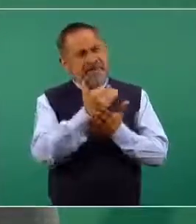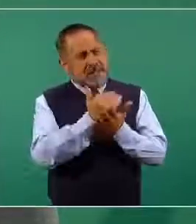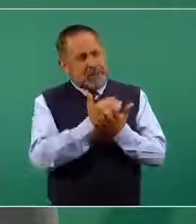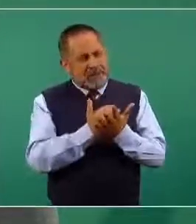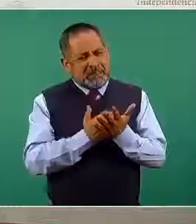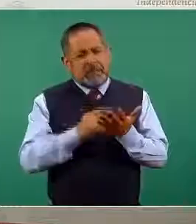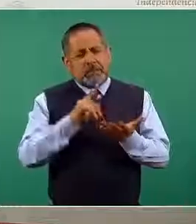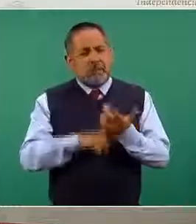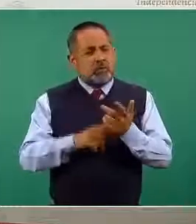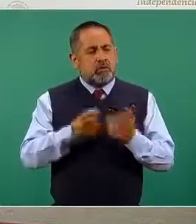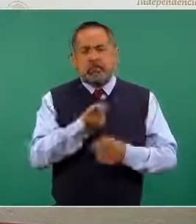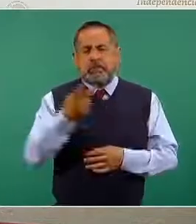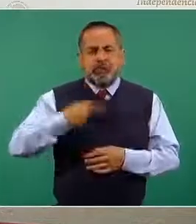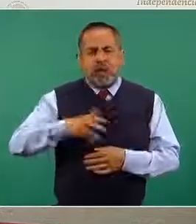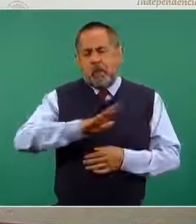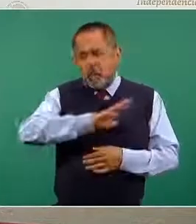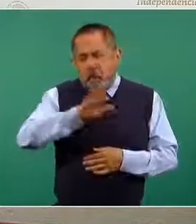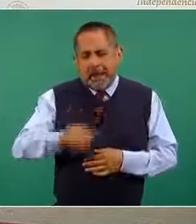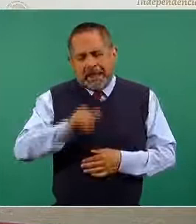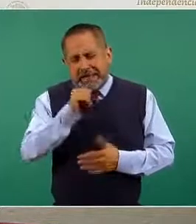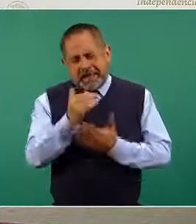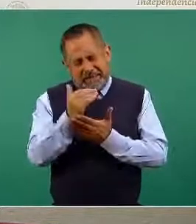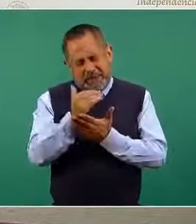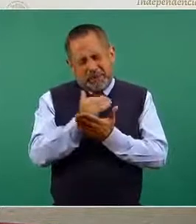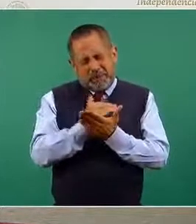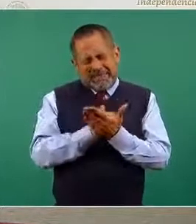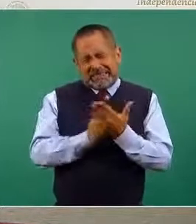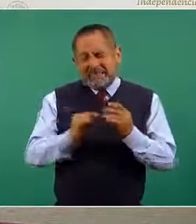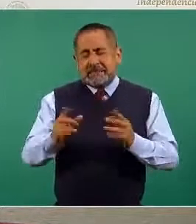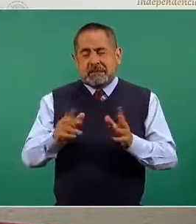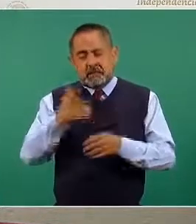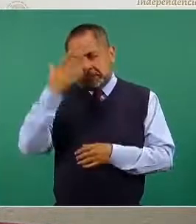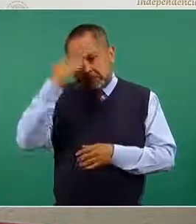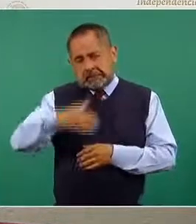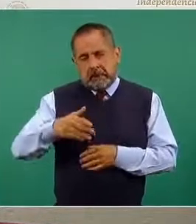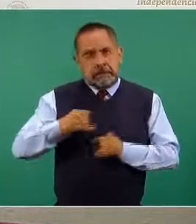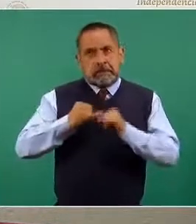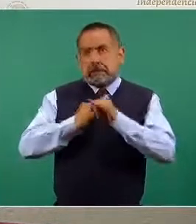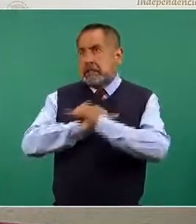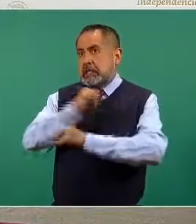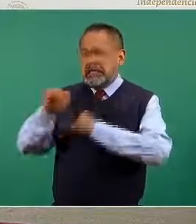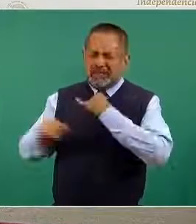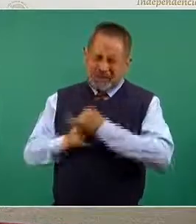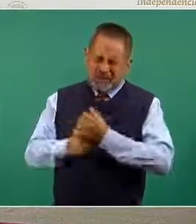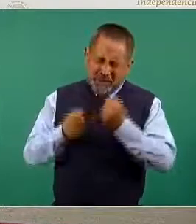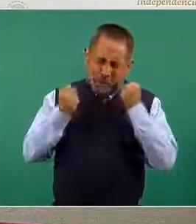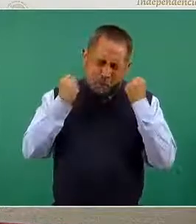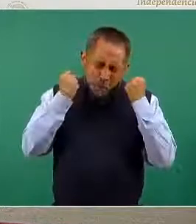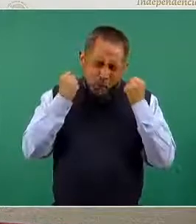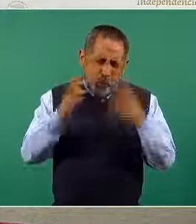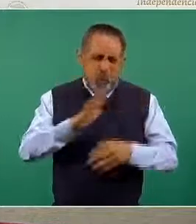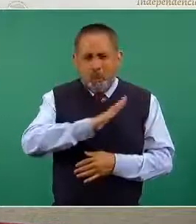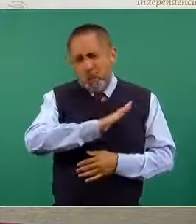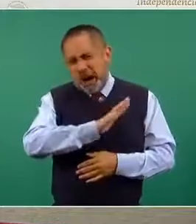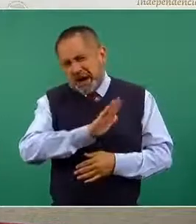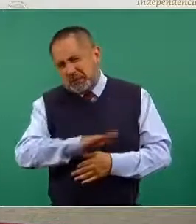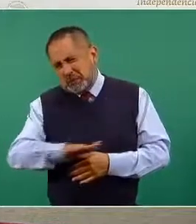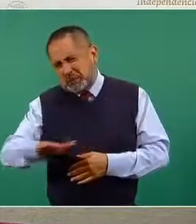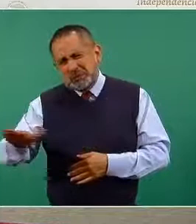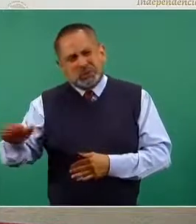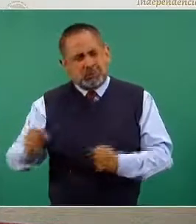suficiente la mortalidad, ya todos sabemos cómo ha pegado a nivel internacional la mortalidad de este